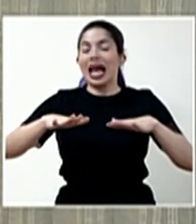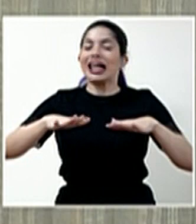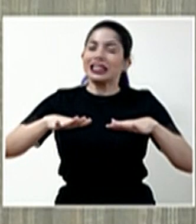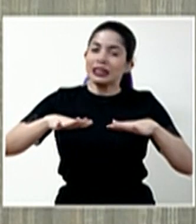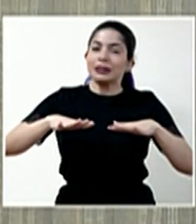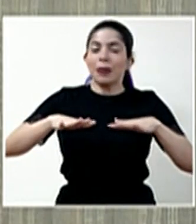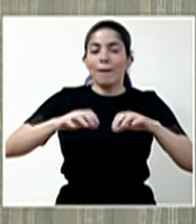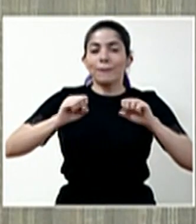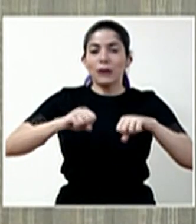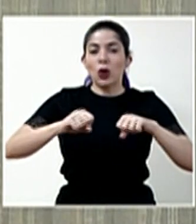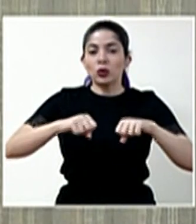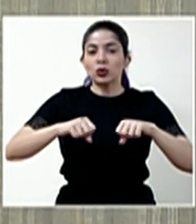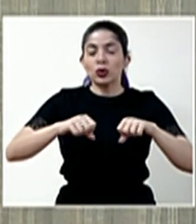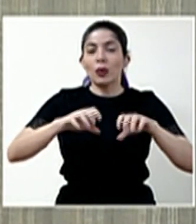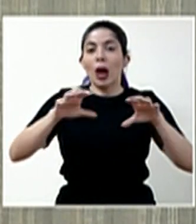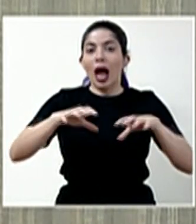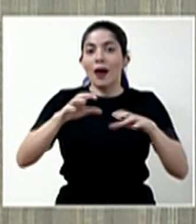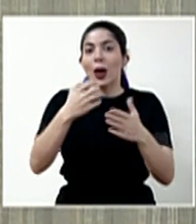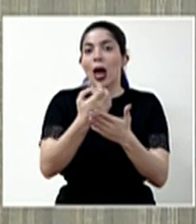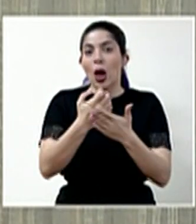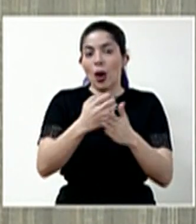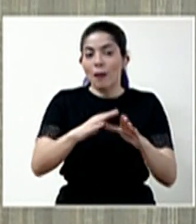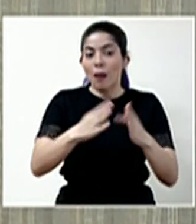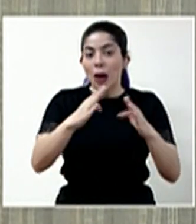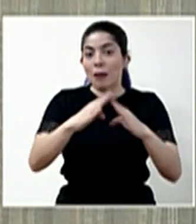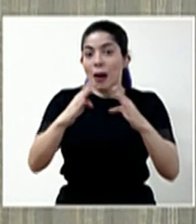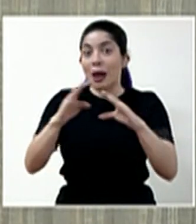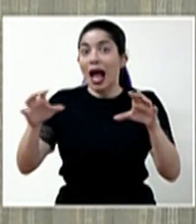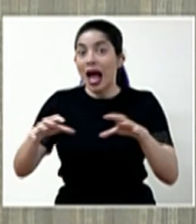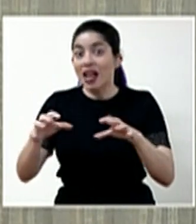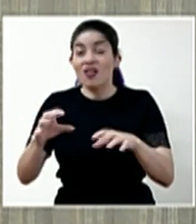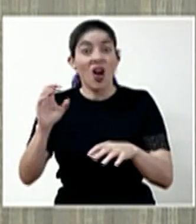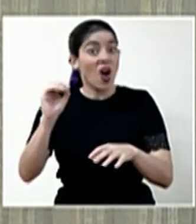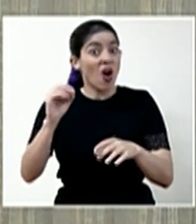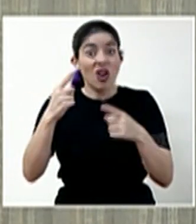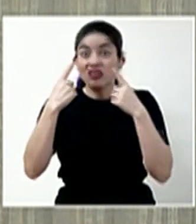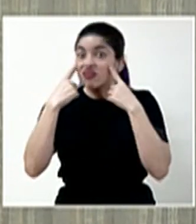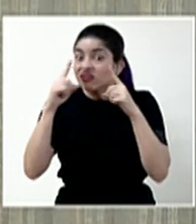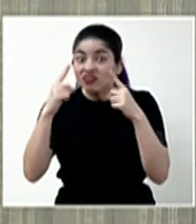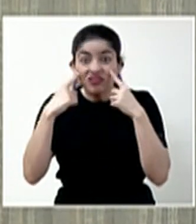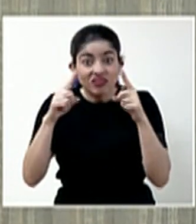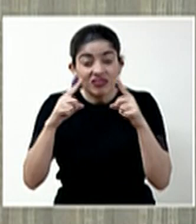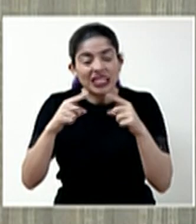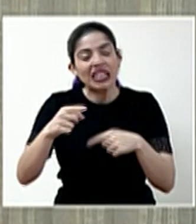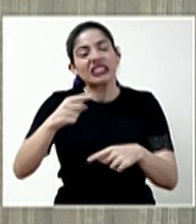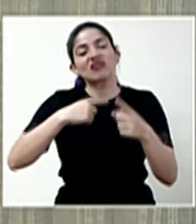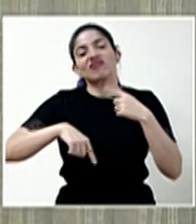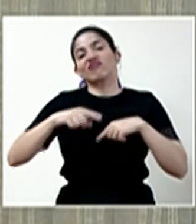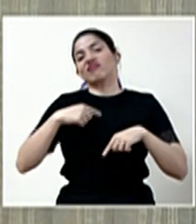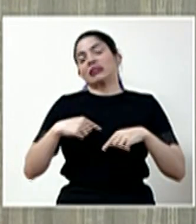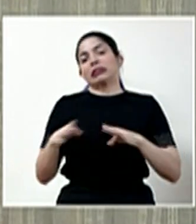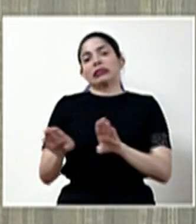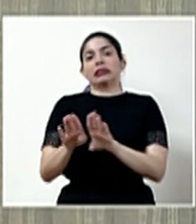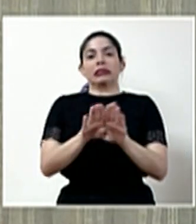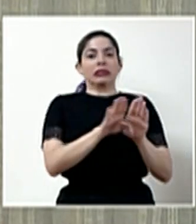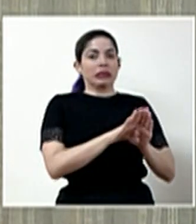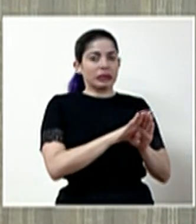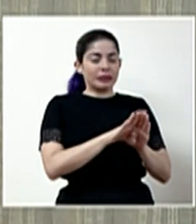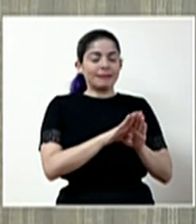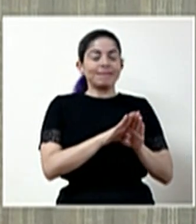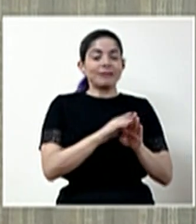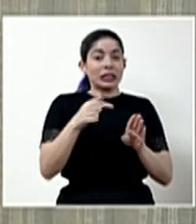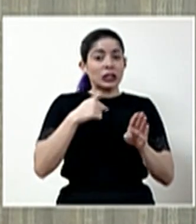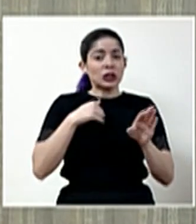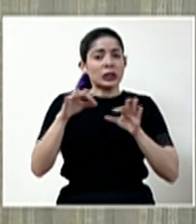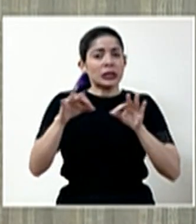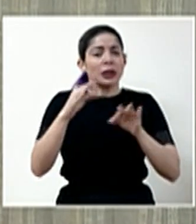actividades económicas o que del todo no podamos hacerlo y tengamos que ir para atrás. Y yo aquí lo digo porque vean